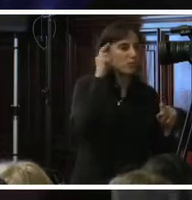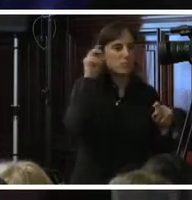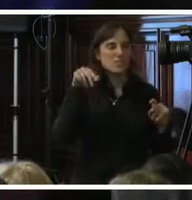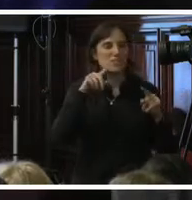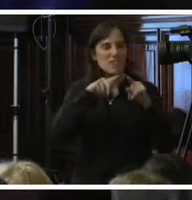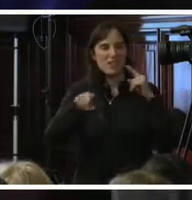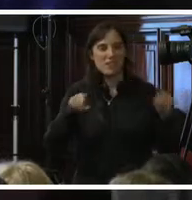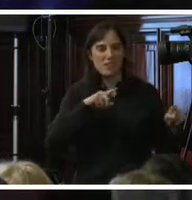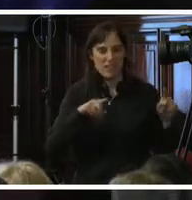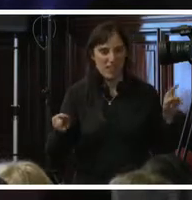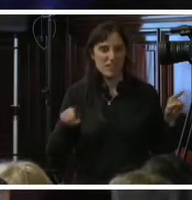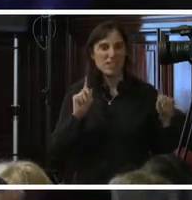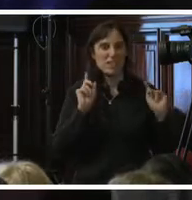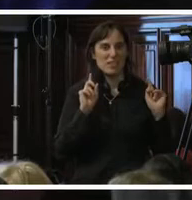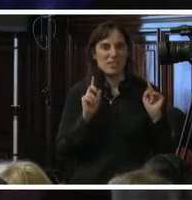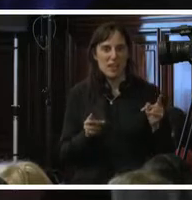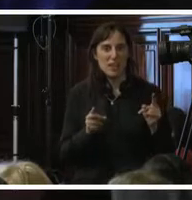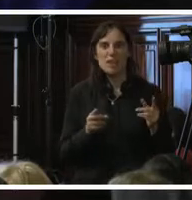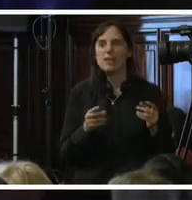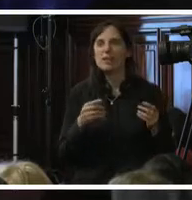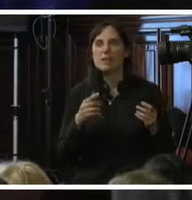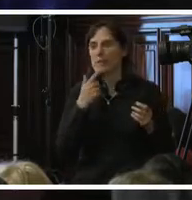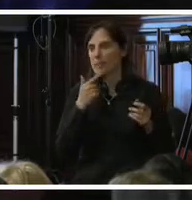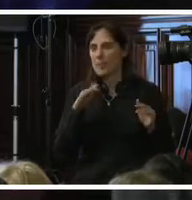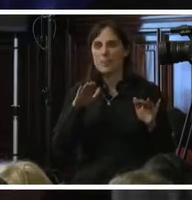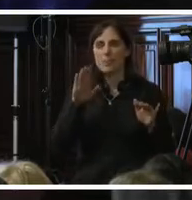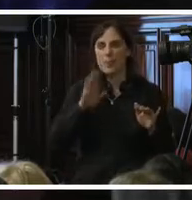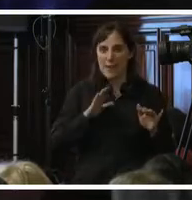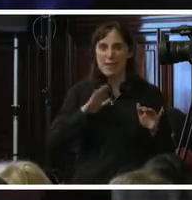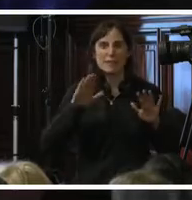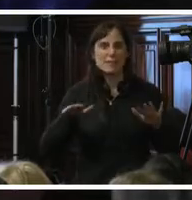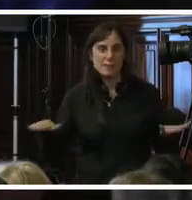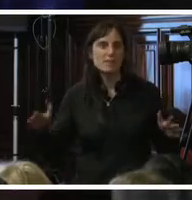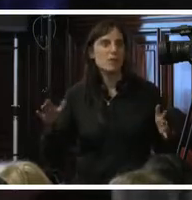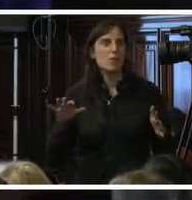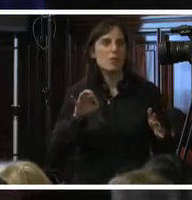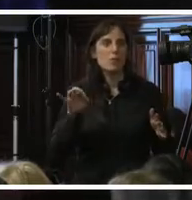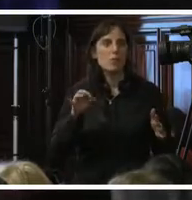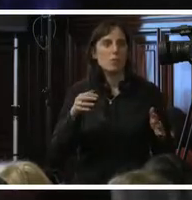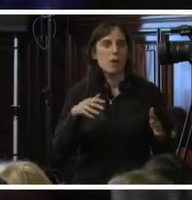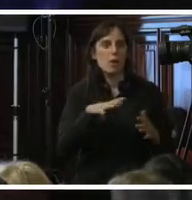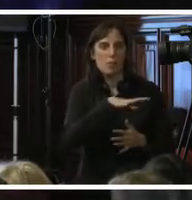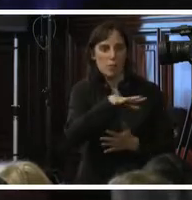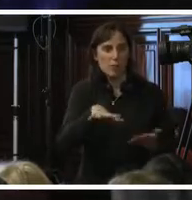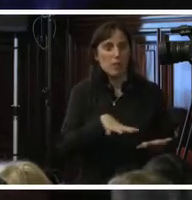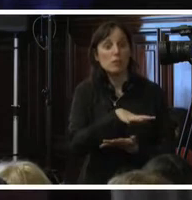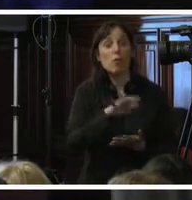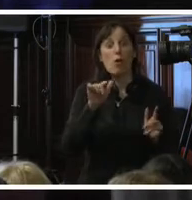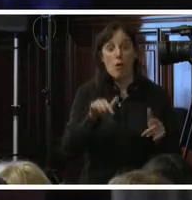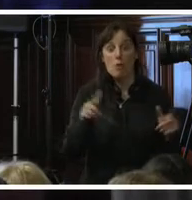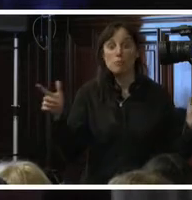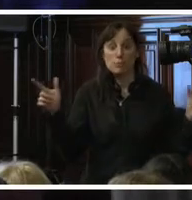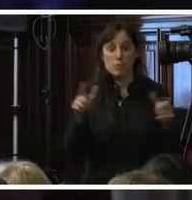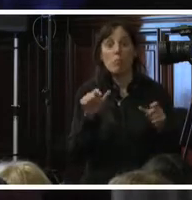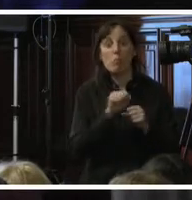y el foco en distintos lugares, en la migración, en los niños, en el resto de población vulnerable. Creo que el gran esfuerzo que nos convoca a todos es